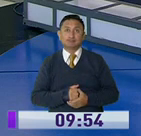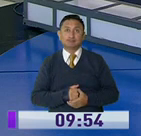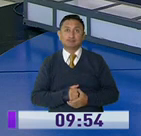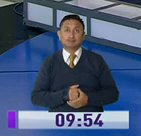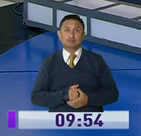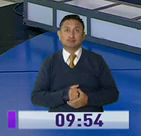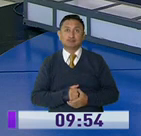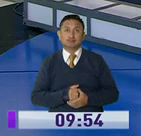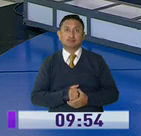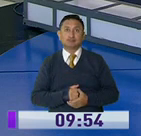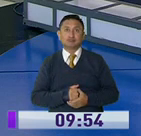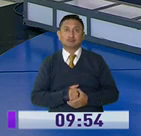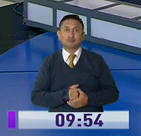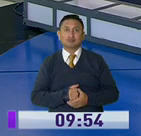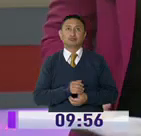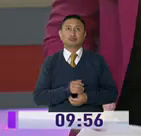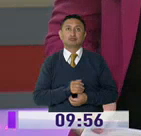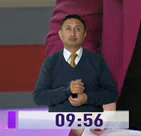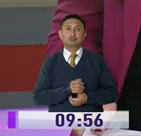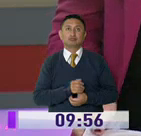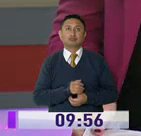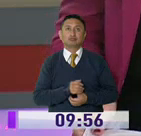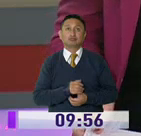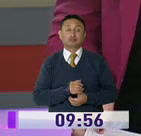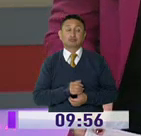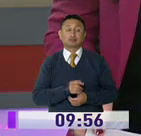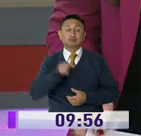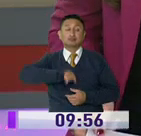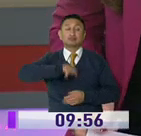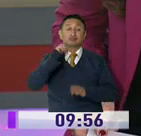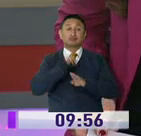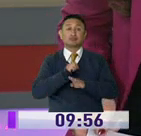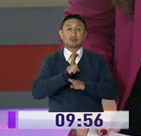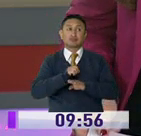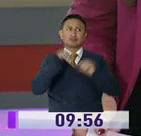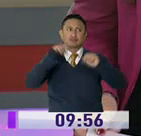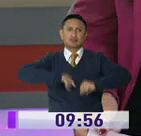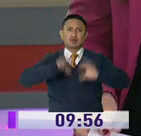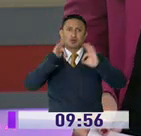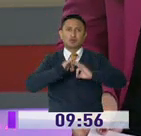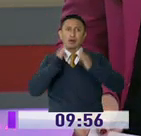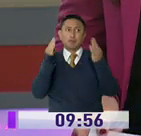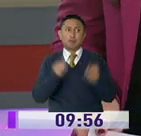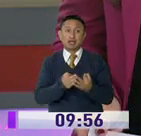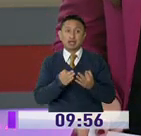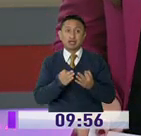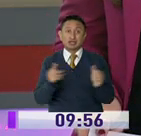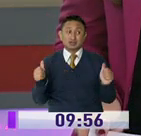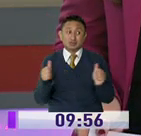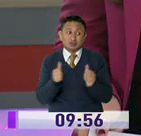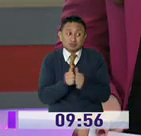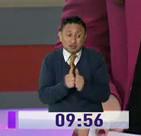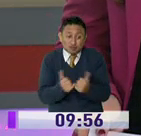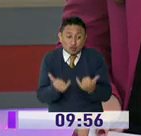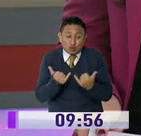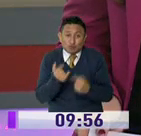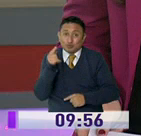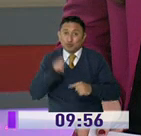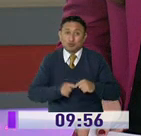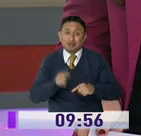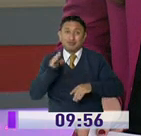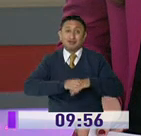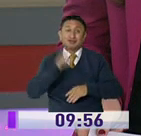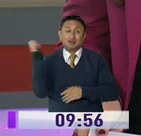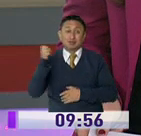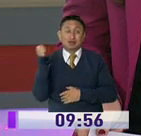una notita. Voy yo. ¿Va usted? Ya, muy bien. Y en nuestro país son varias las familias que no pueden estar juntas durante el aislamiento social debido